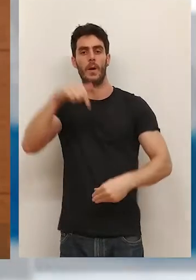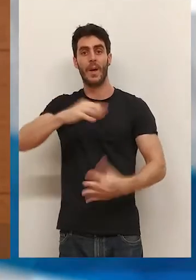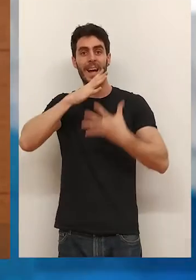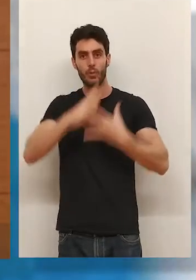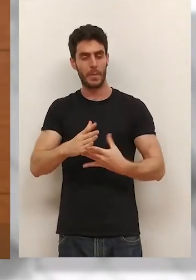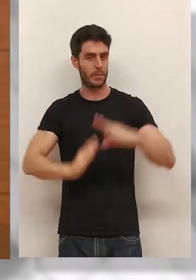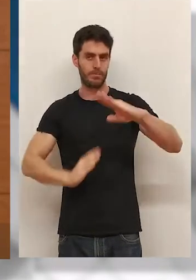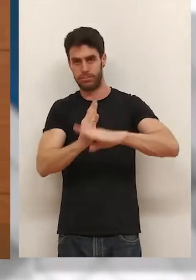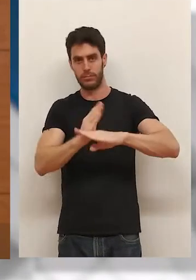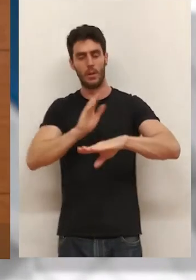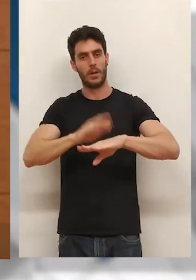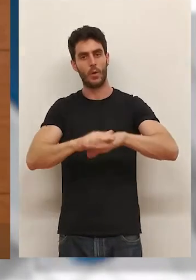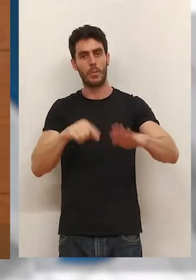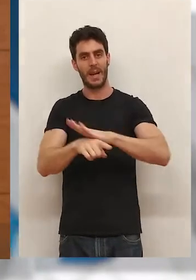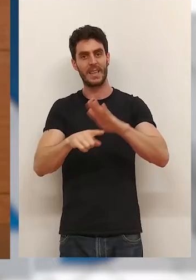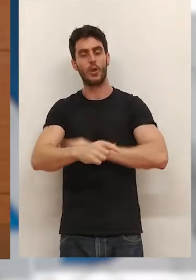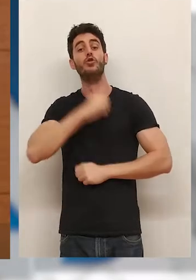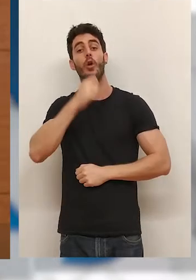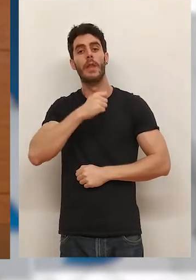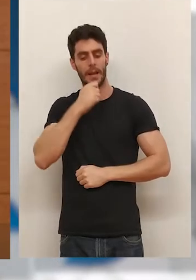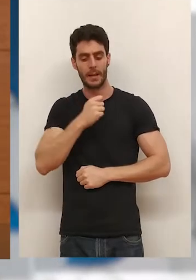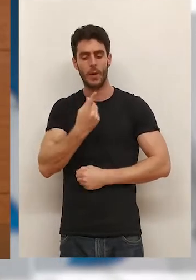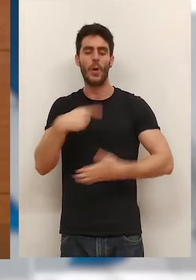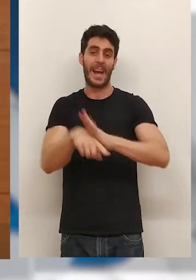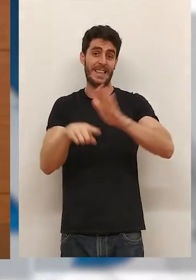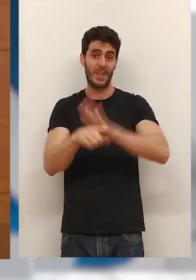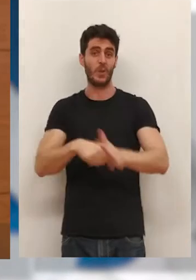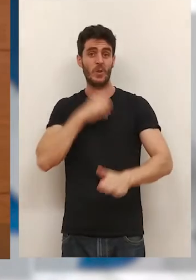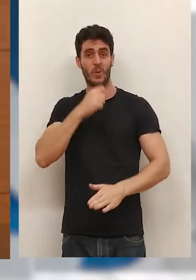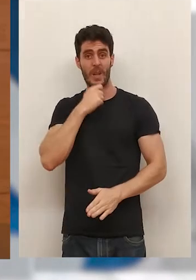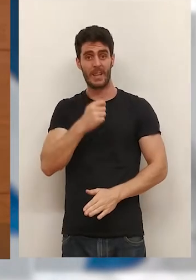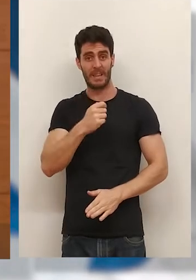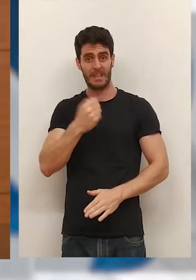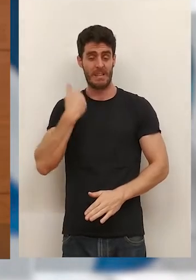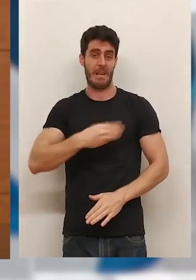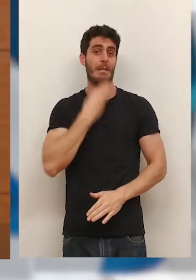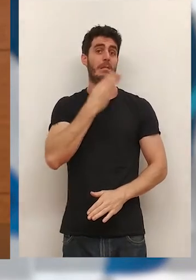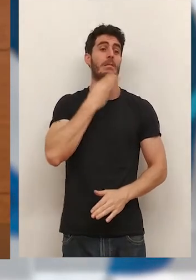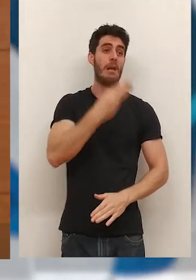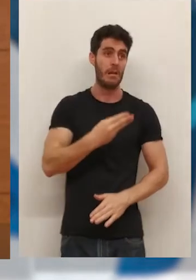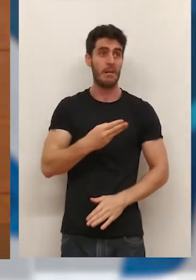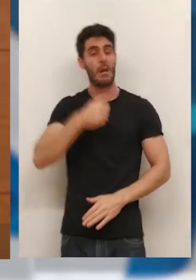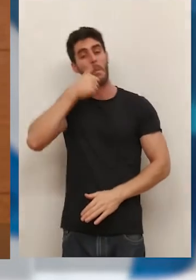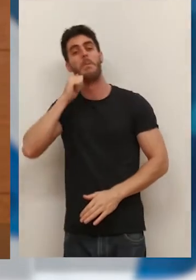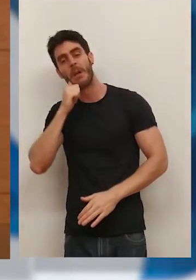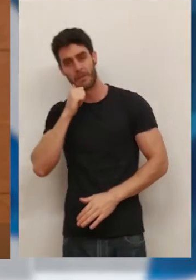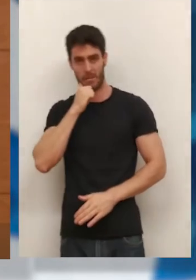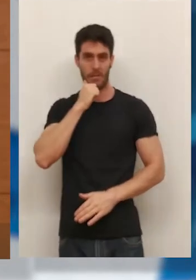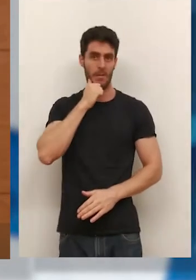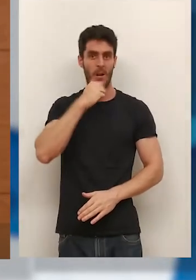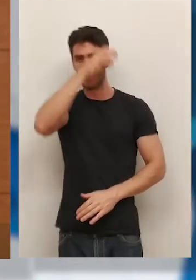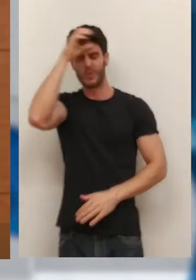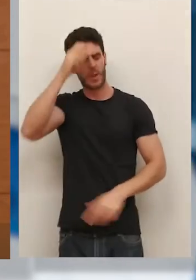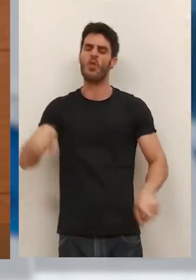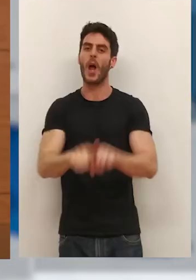atascada por una gestión socialista. Una gestión socialista se llame Hermoso de Mendoza, se llame Pedro Sánchez o se llame Concha